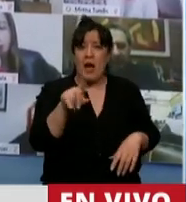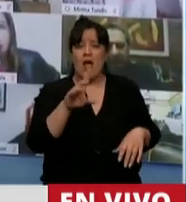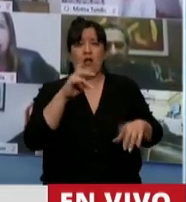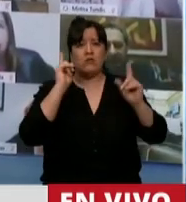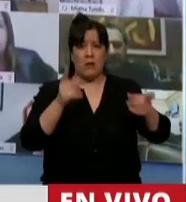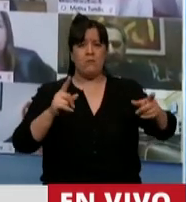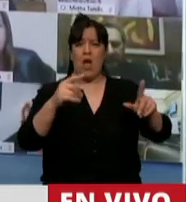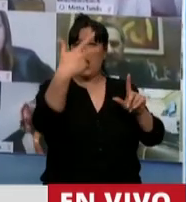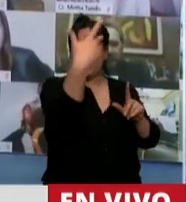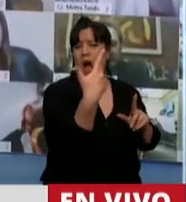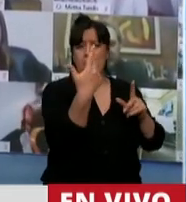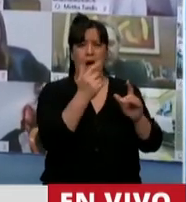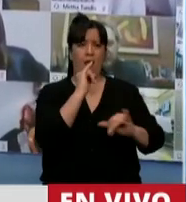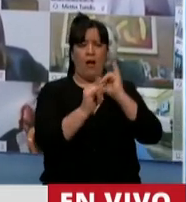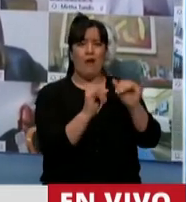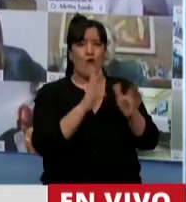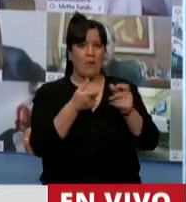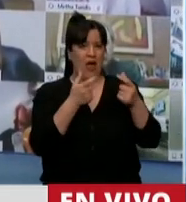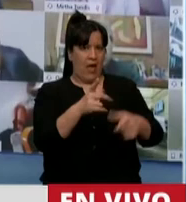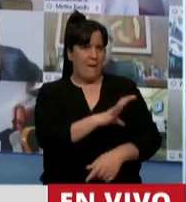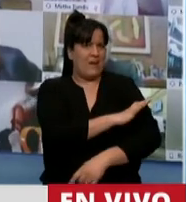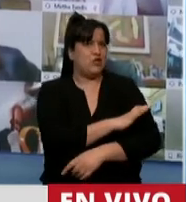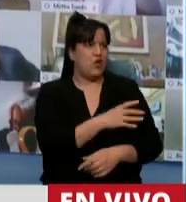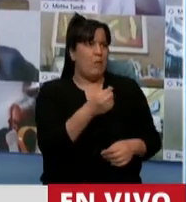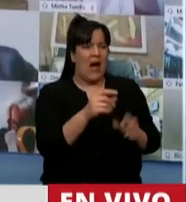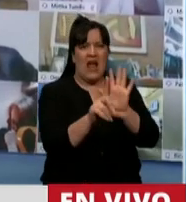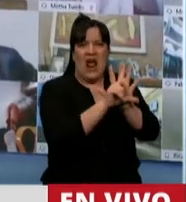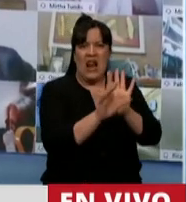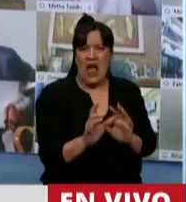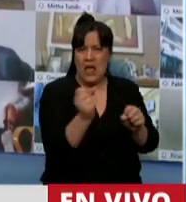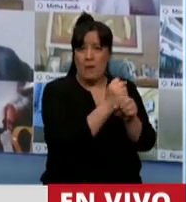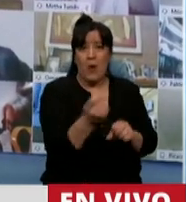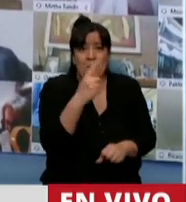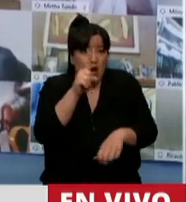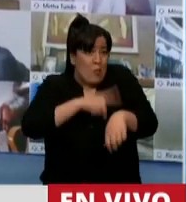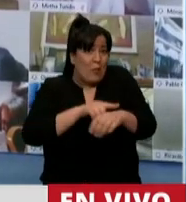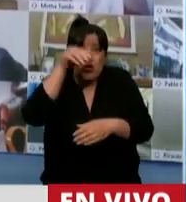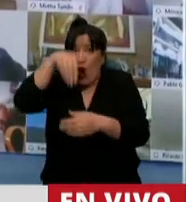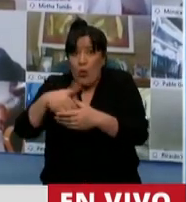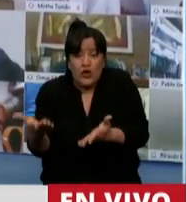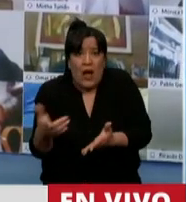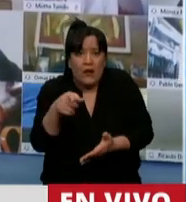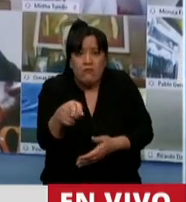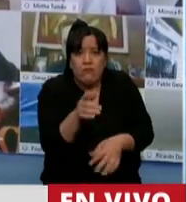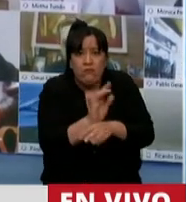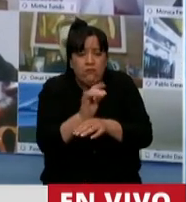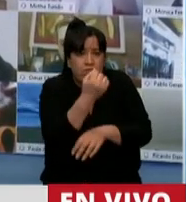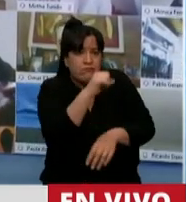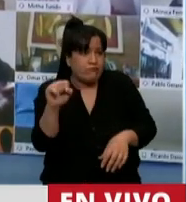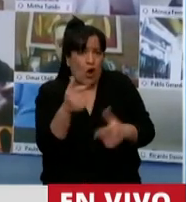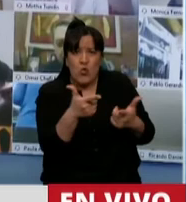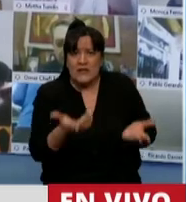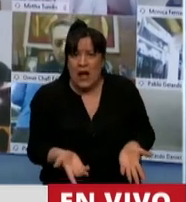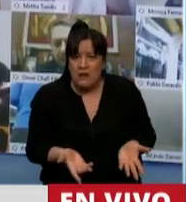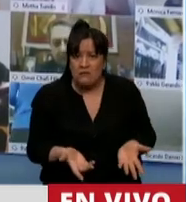sobre las cámaras y demás para sacar una legislación y resulta que en el momento de votarla está inexistente